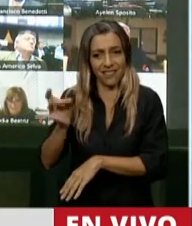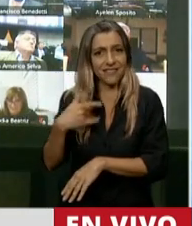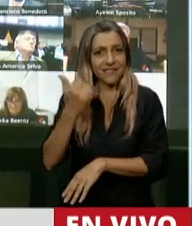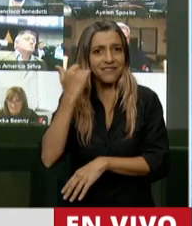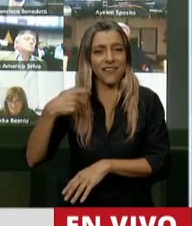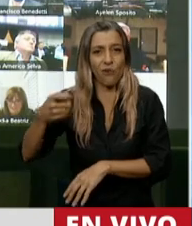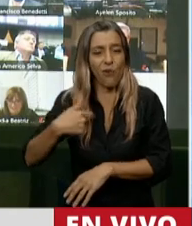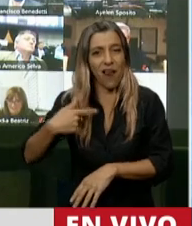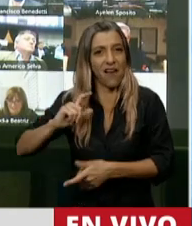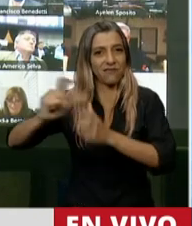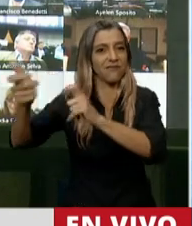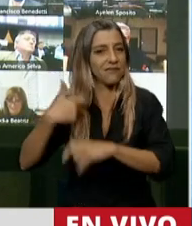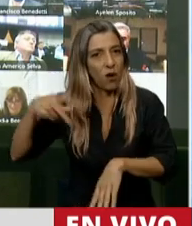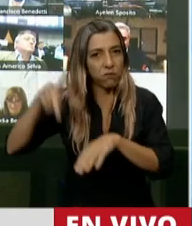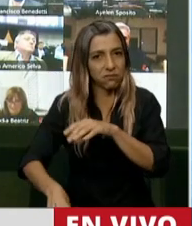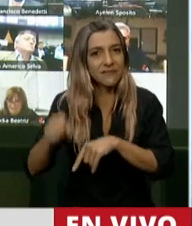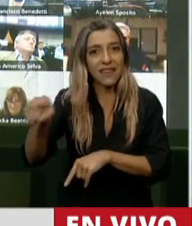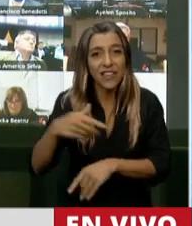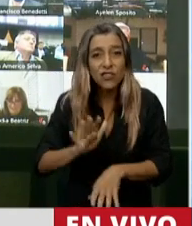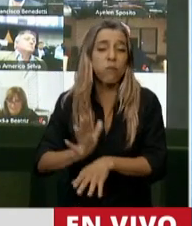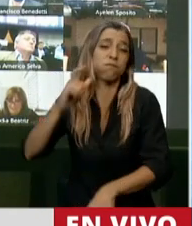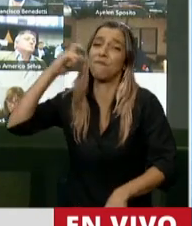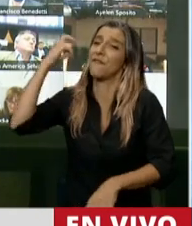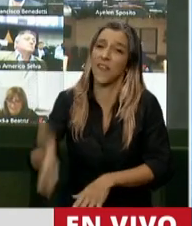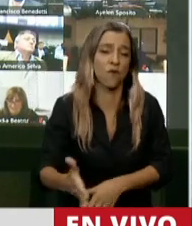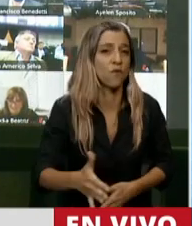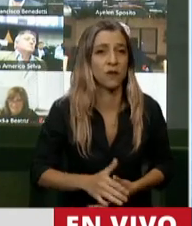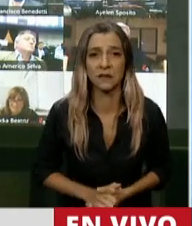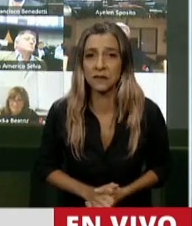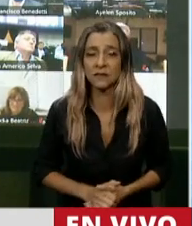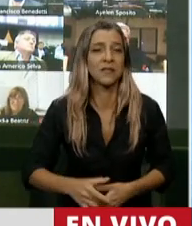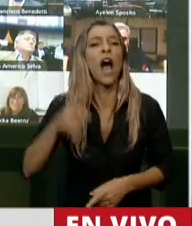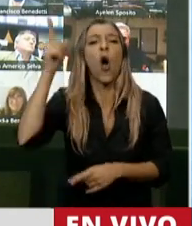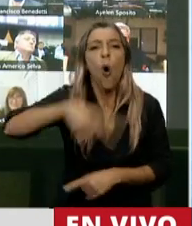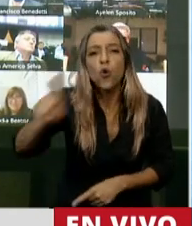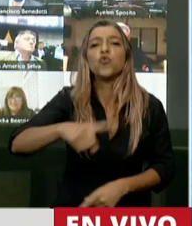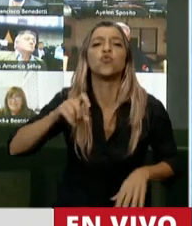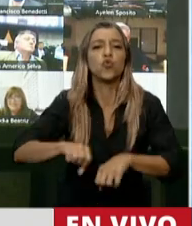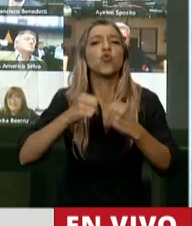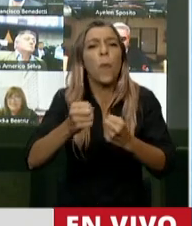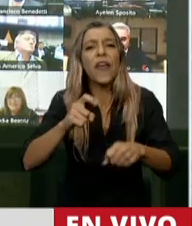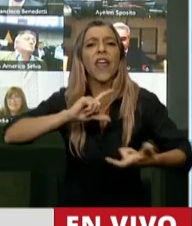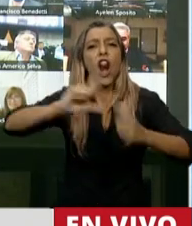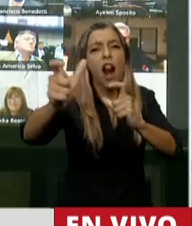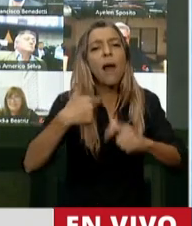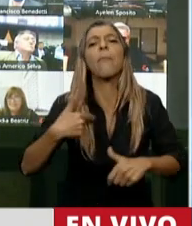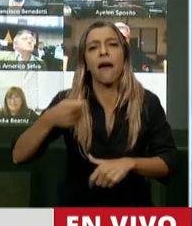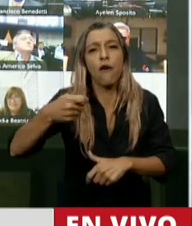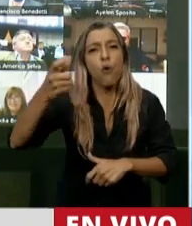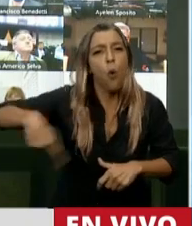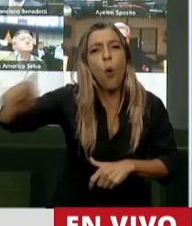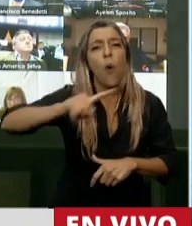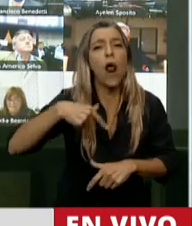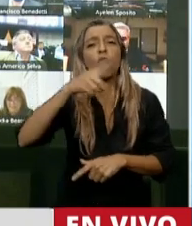movilidad jubilatoria a los jubilados. Un descaro, una vergüenza que hayan suspendido la movilidad jubilatoria